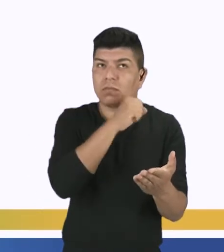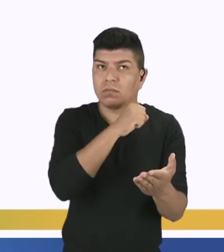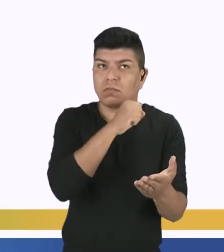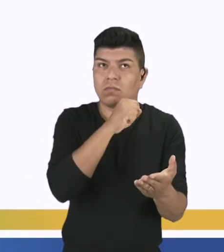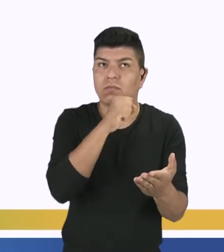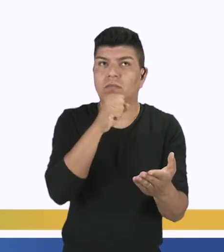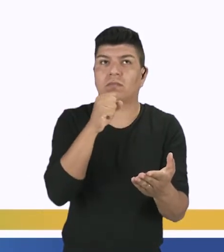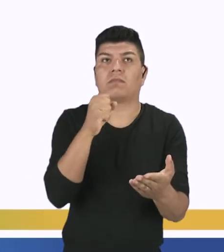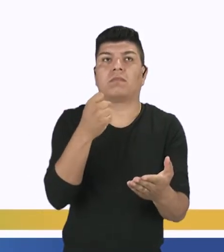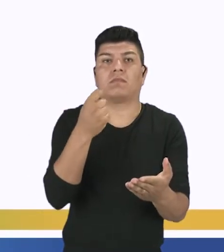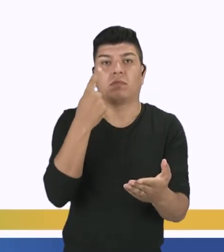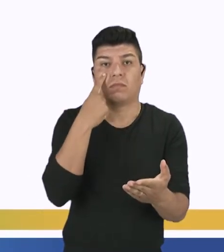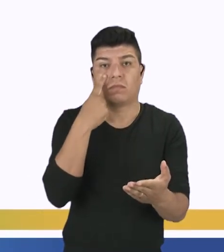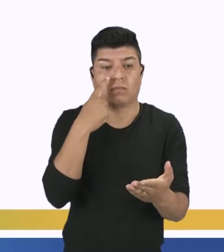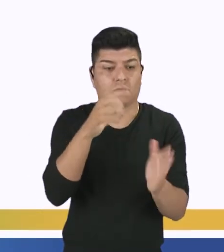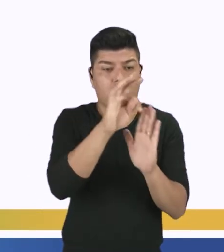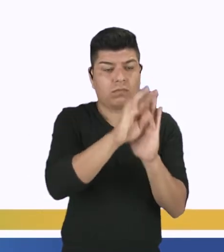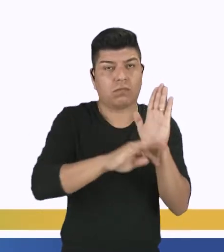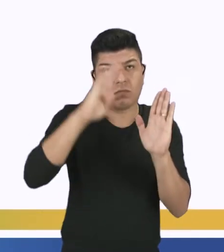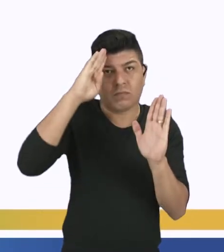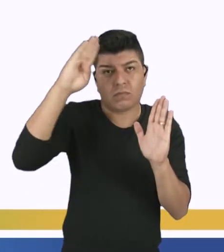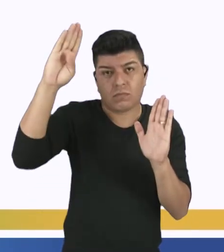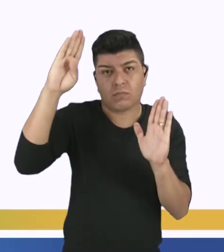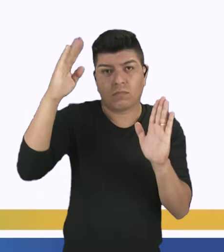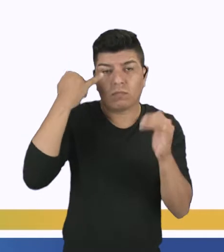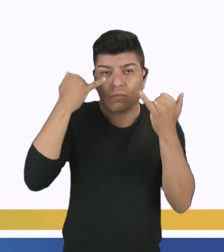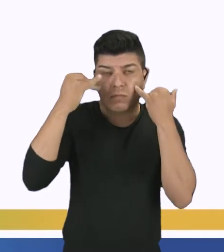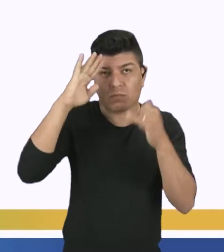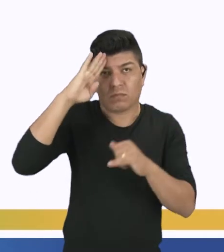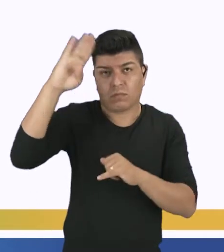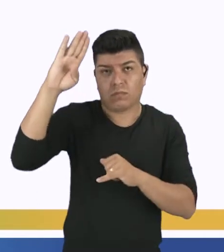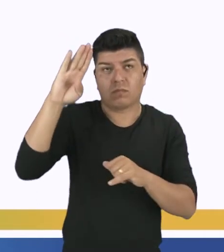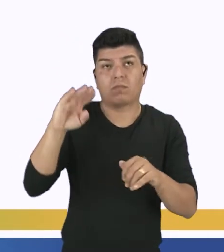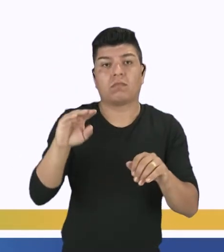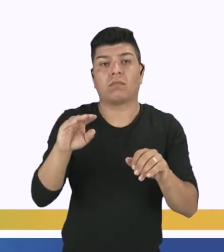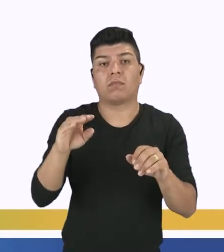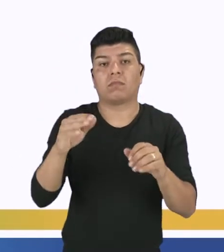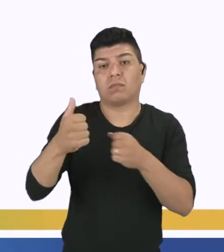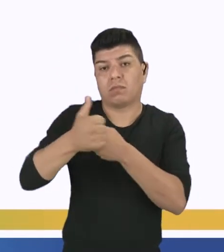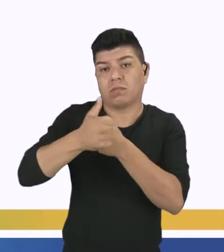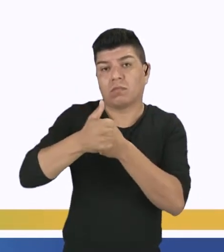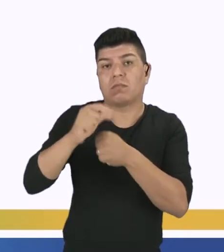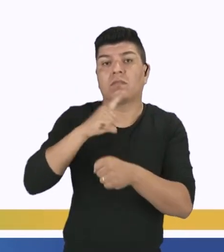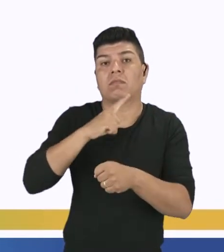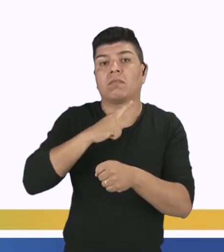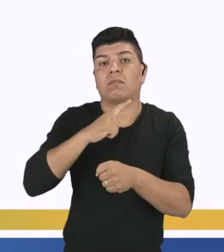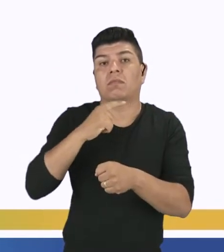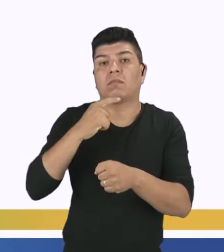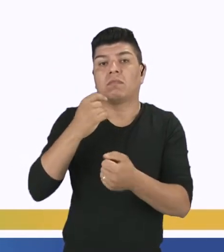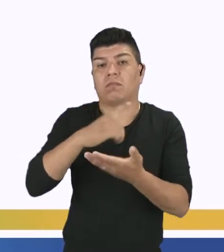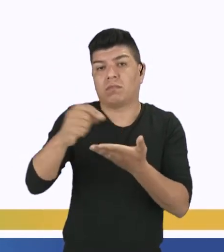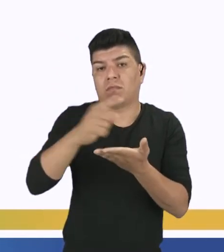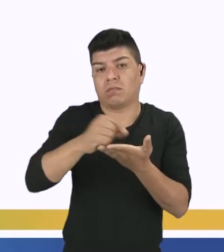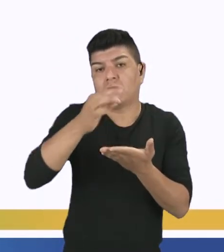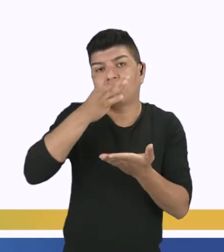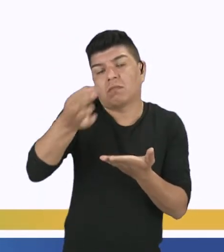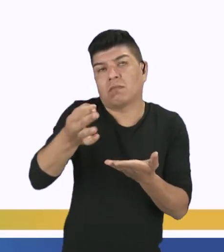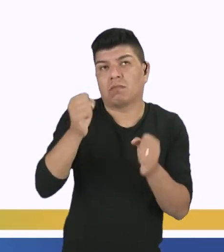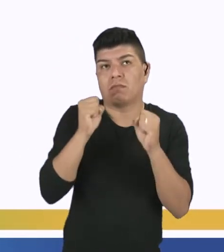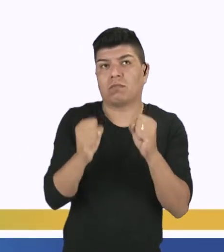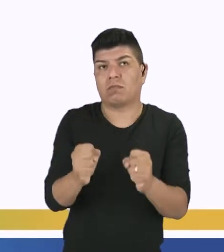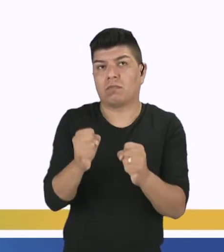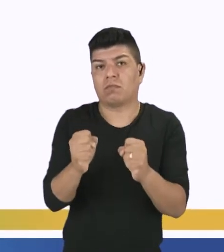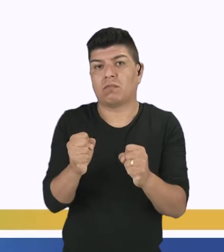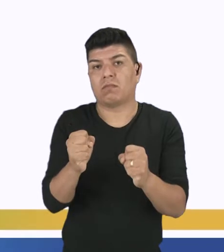acompañando, digamos, el texto principal, la noticia principal, y allí al lado tiene un artículo de opinión, puede ser